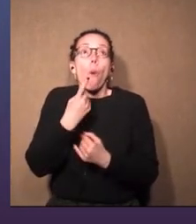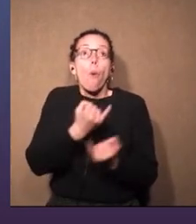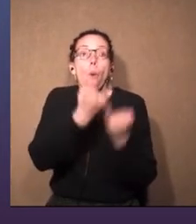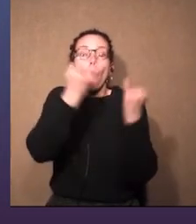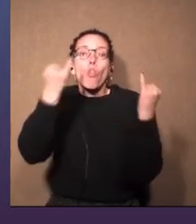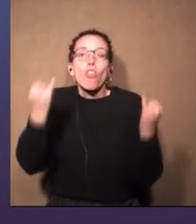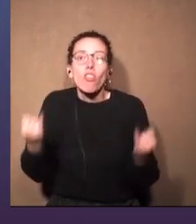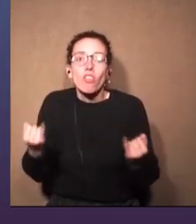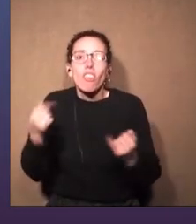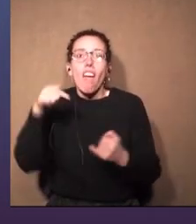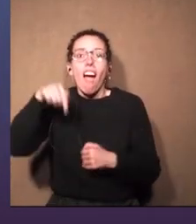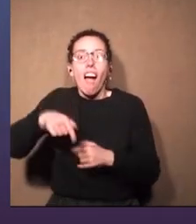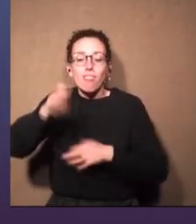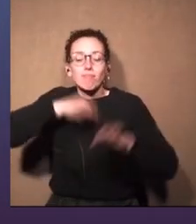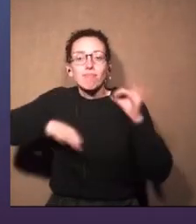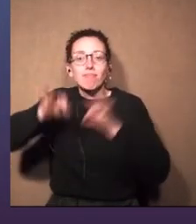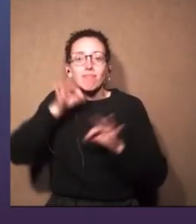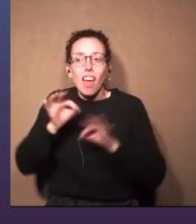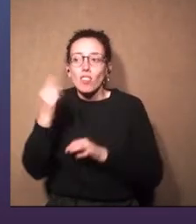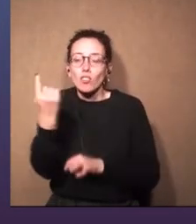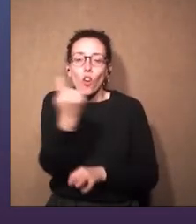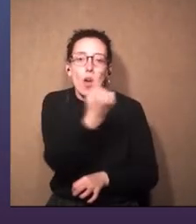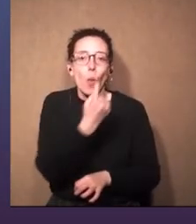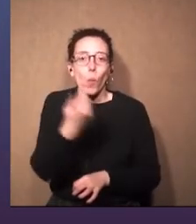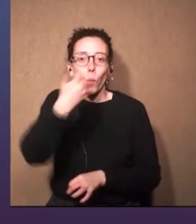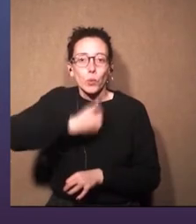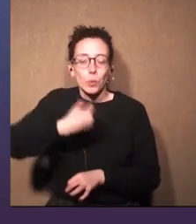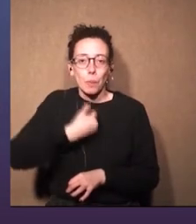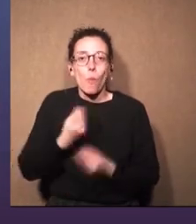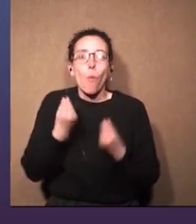auditorio desde sus lugares? ¿David?